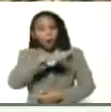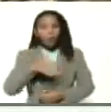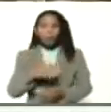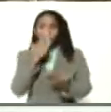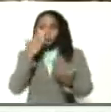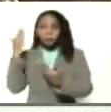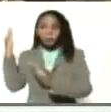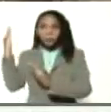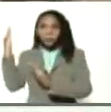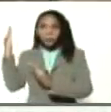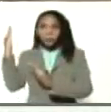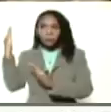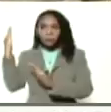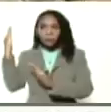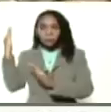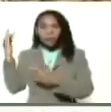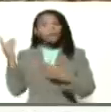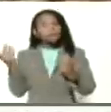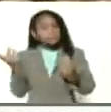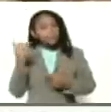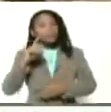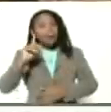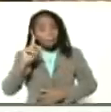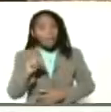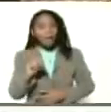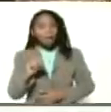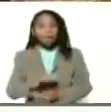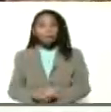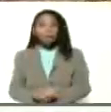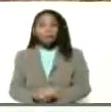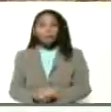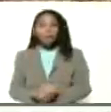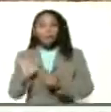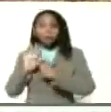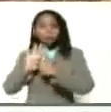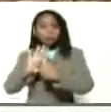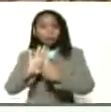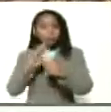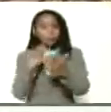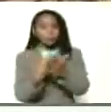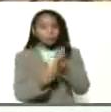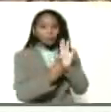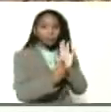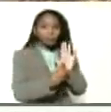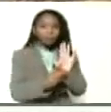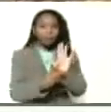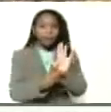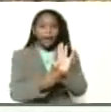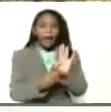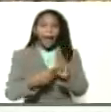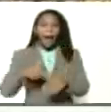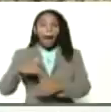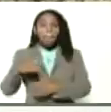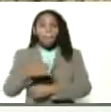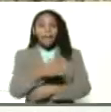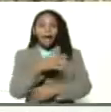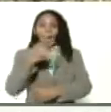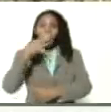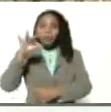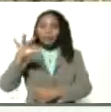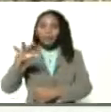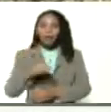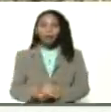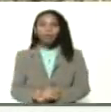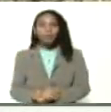población. Y, por supuesto, presidente, le presentamos aquí el pescado salado. El